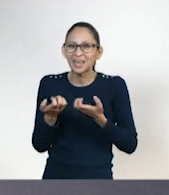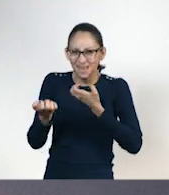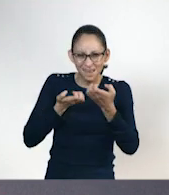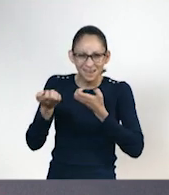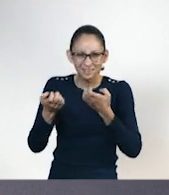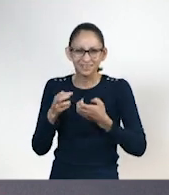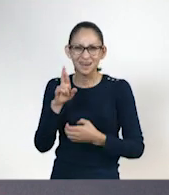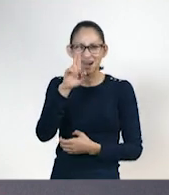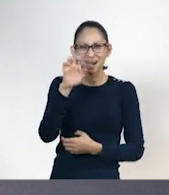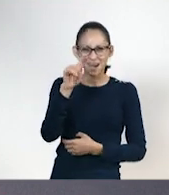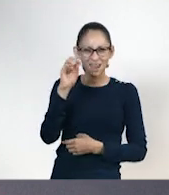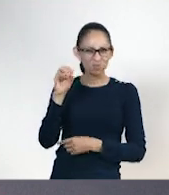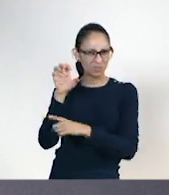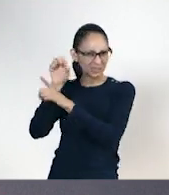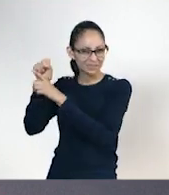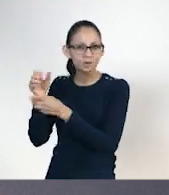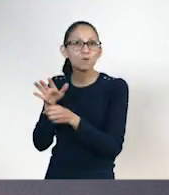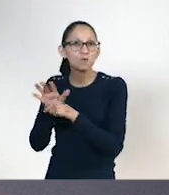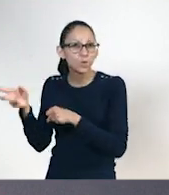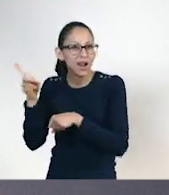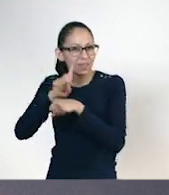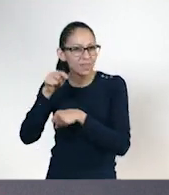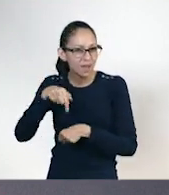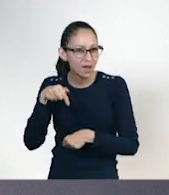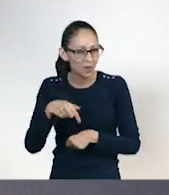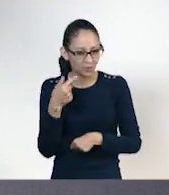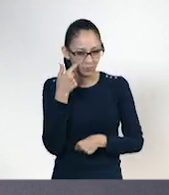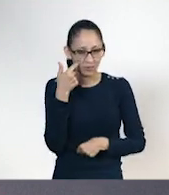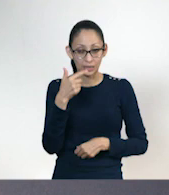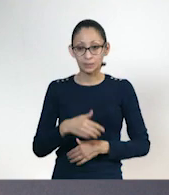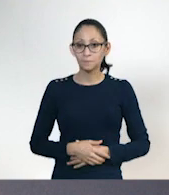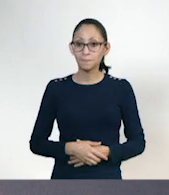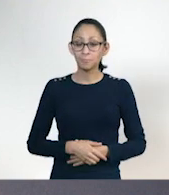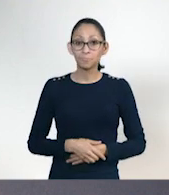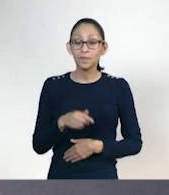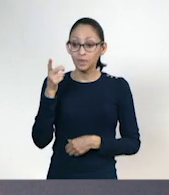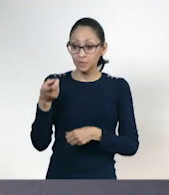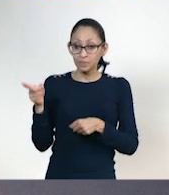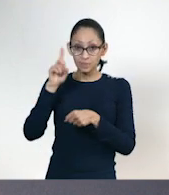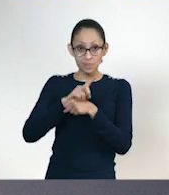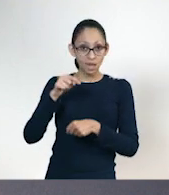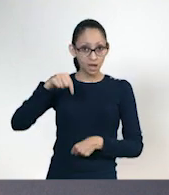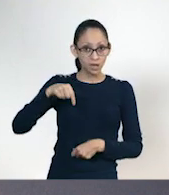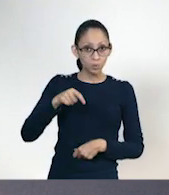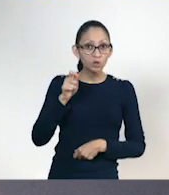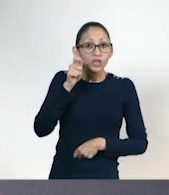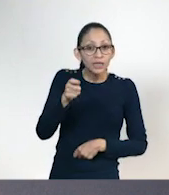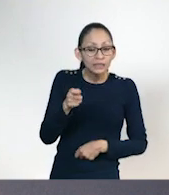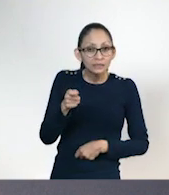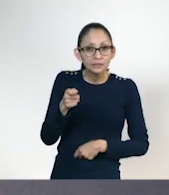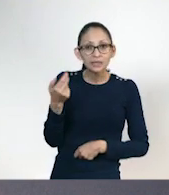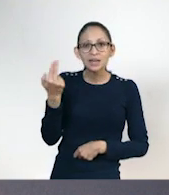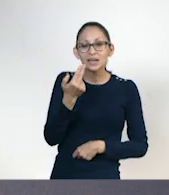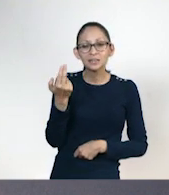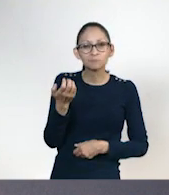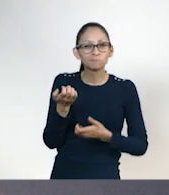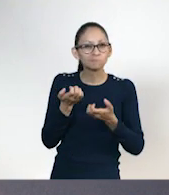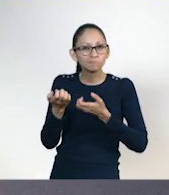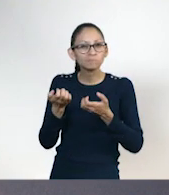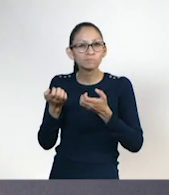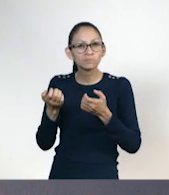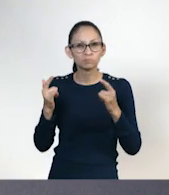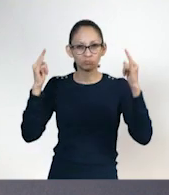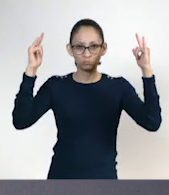trata el reto físico del día de hoy? Muy bien. El reto de hoy es practicar en un juego de cancha